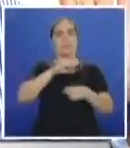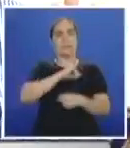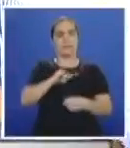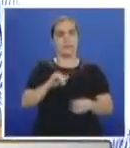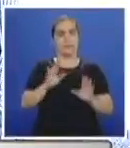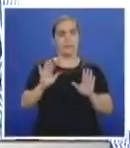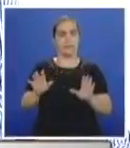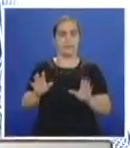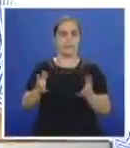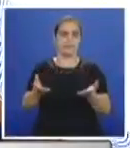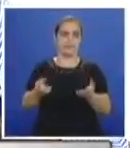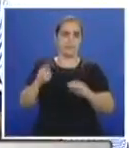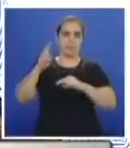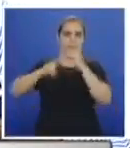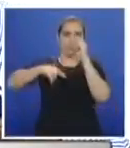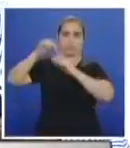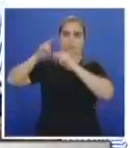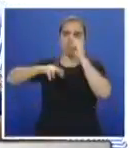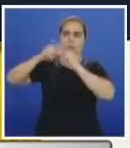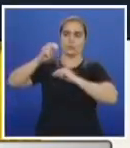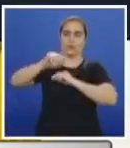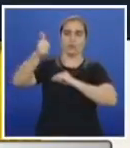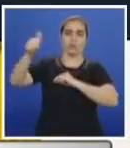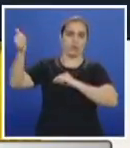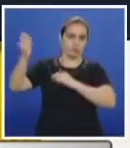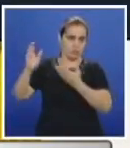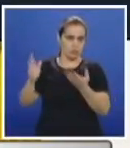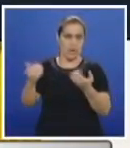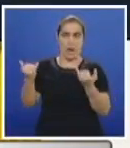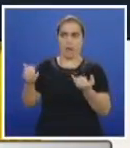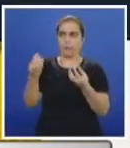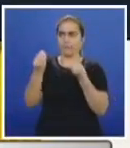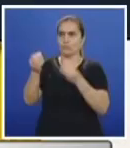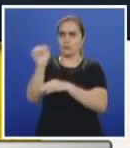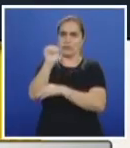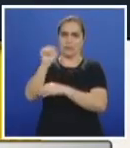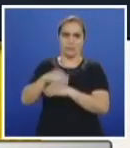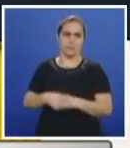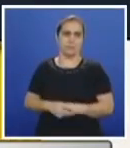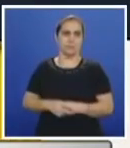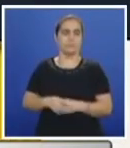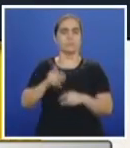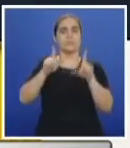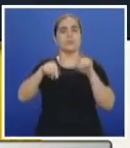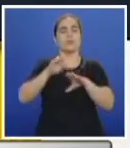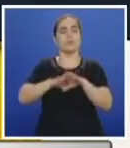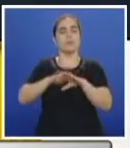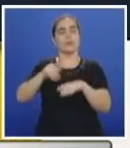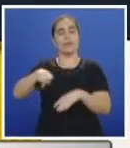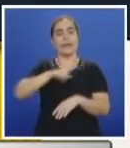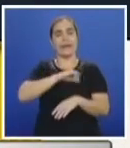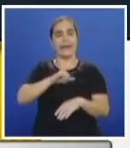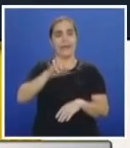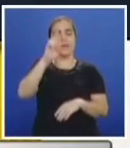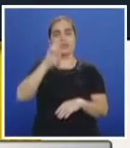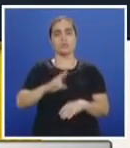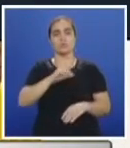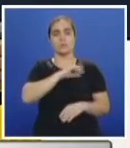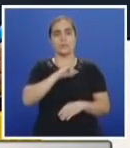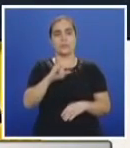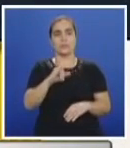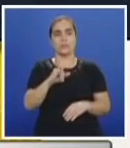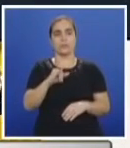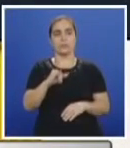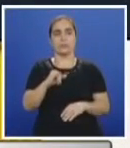en la parte inmobiliaria. Eso es cierto. Mire, el secretario y muchas personas dicen que en Cali, lo que es el sur de Cali, todo parece